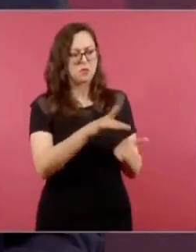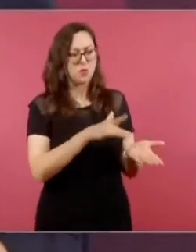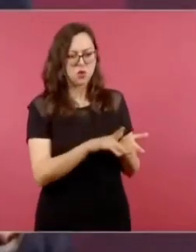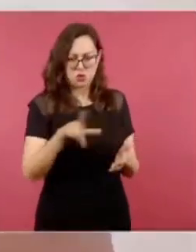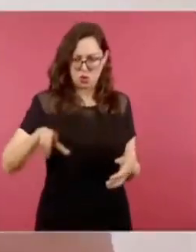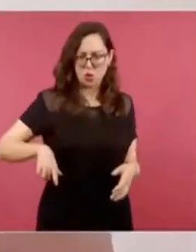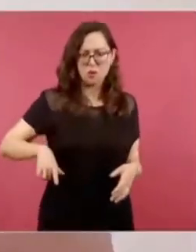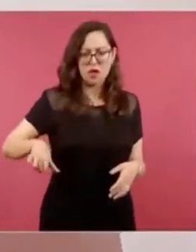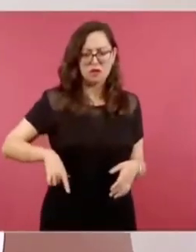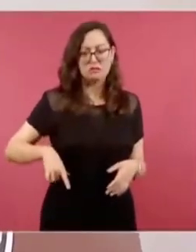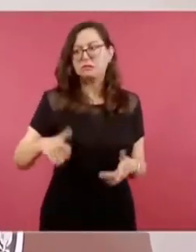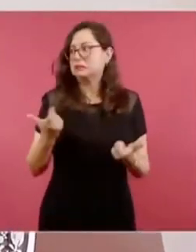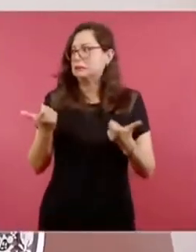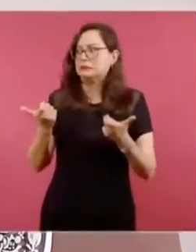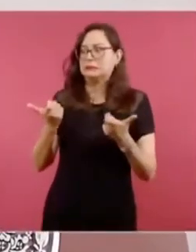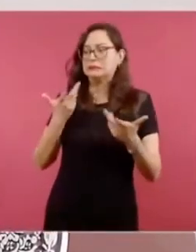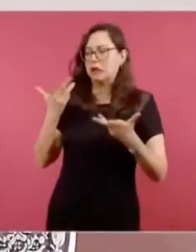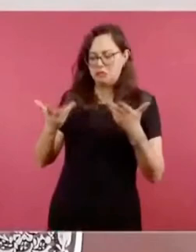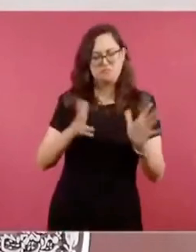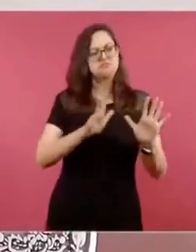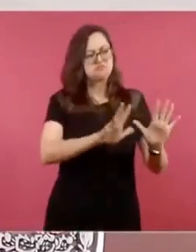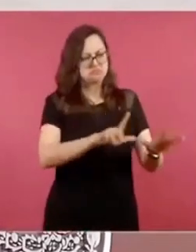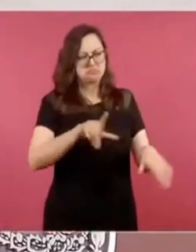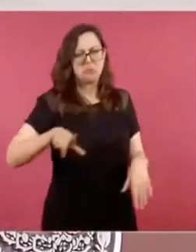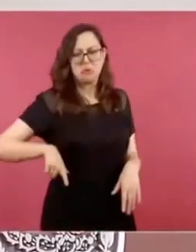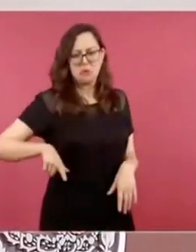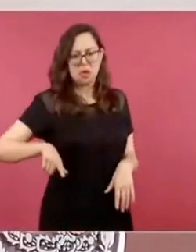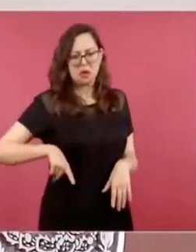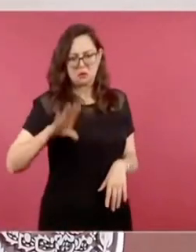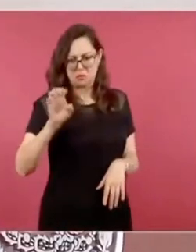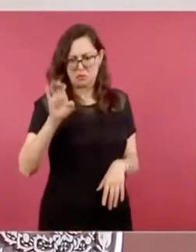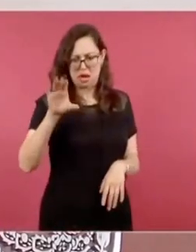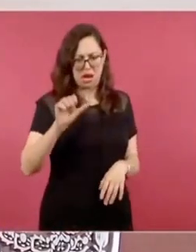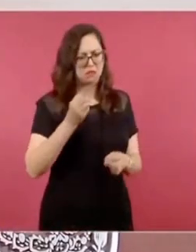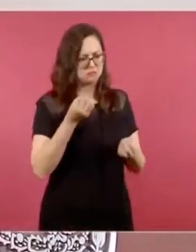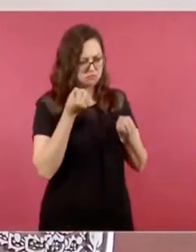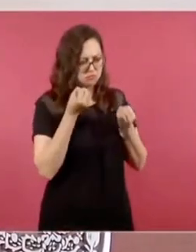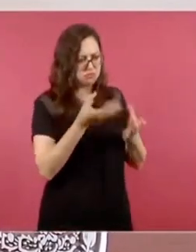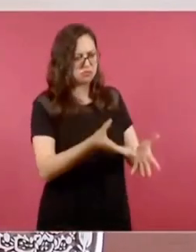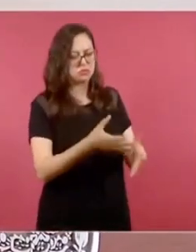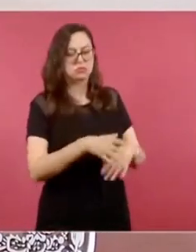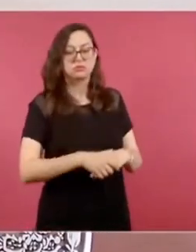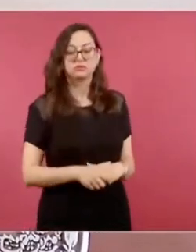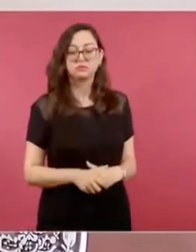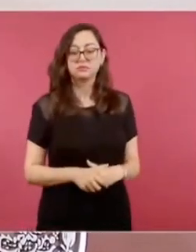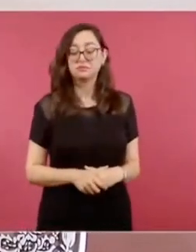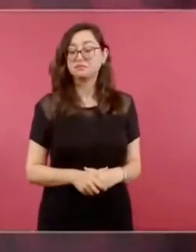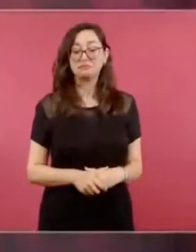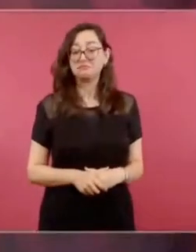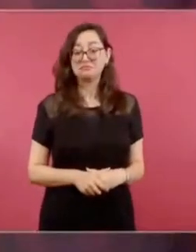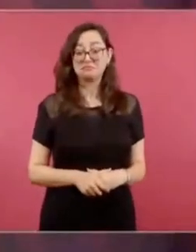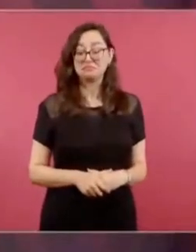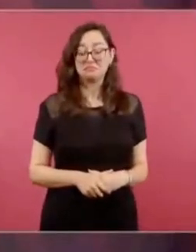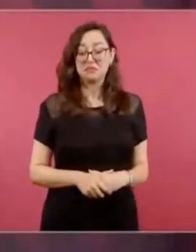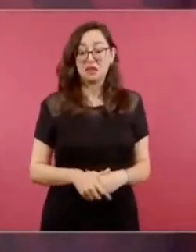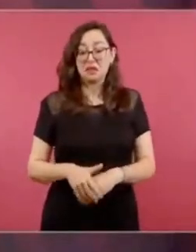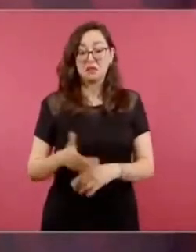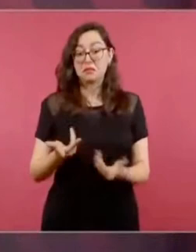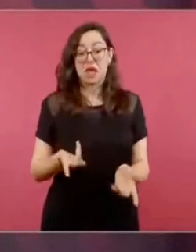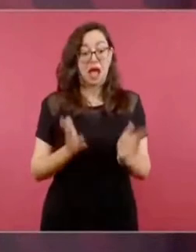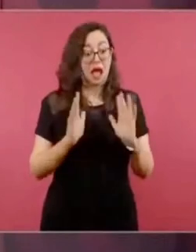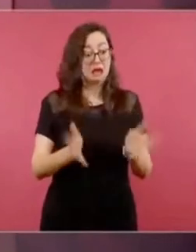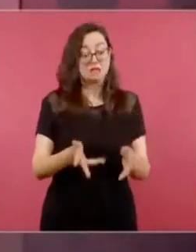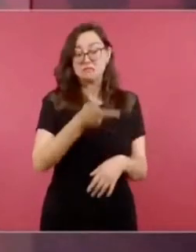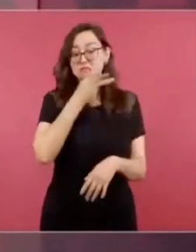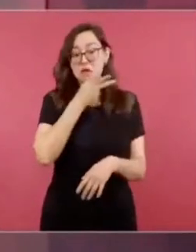pero no que casi obligado, cuando llegan a